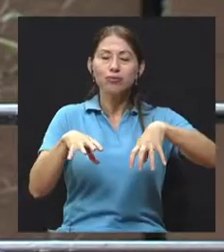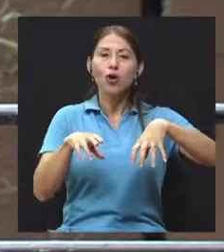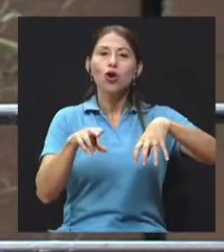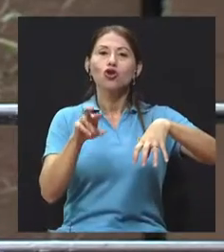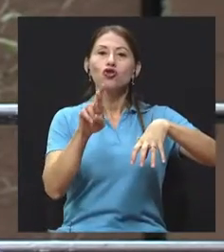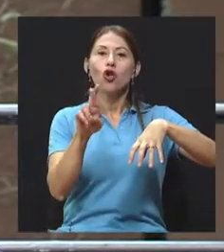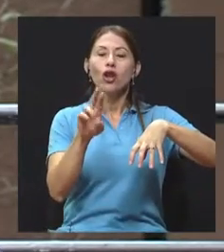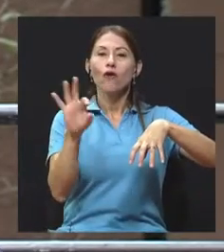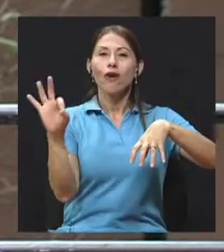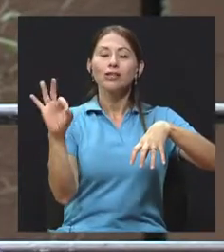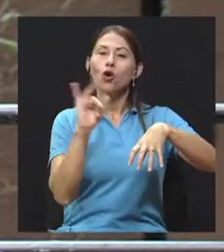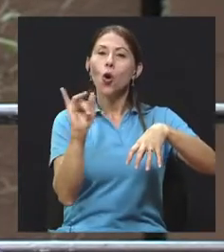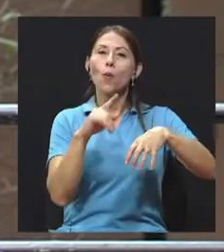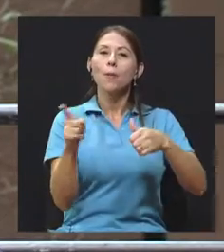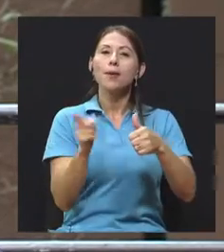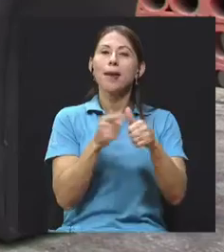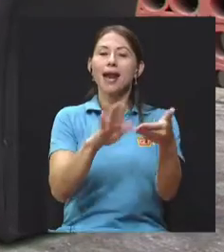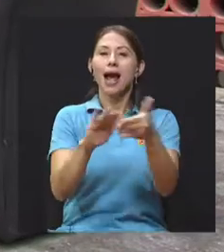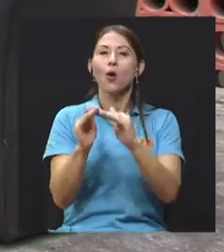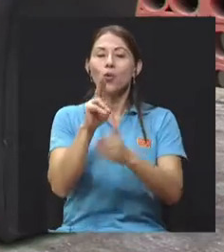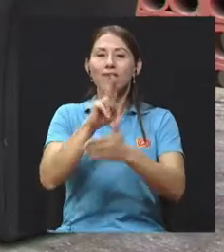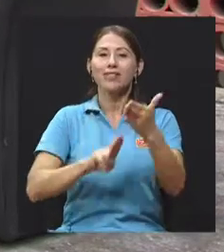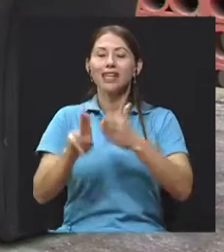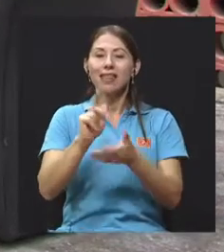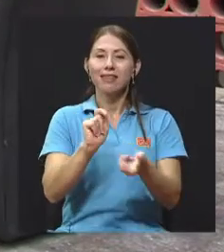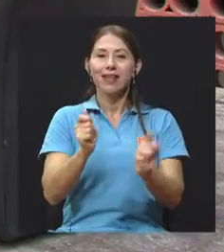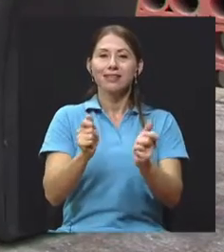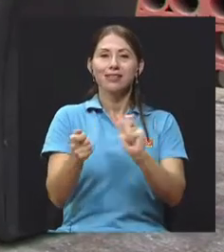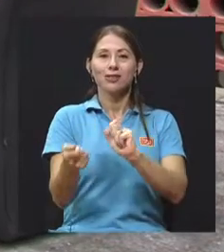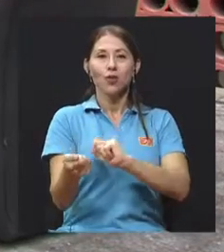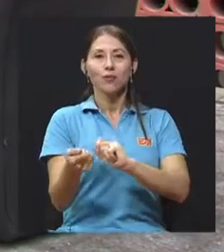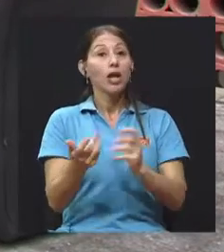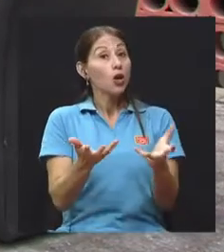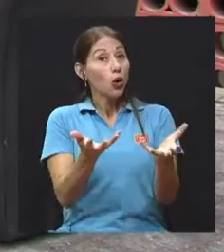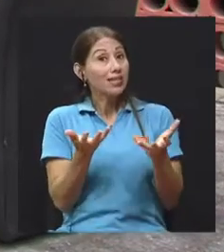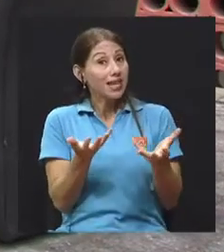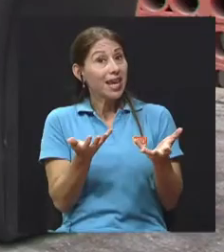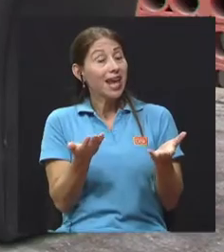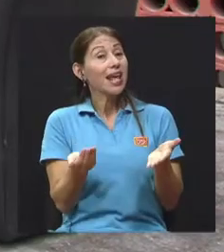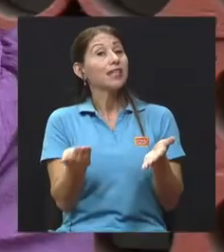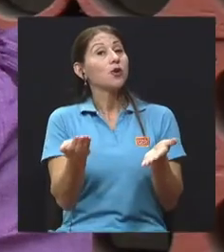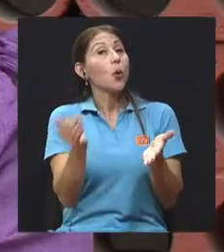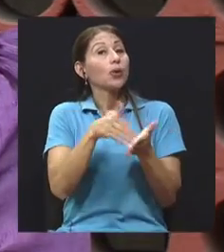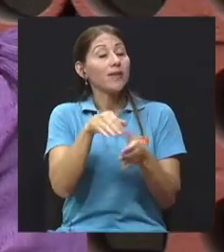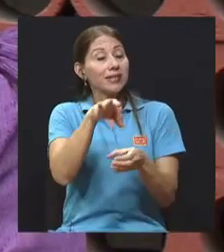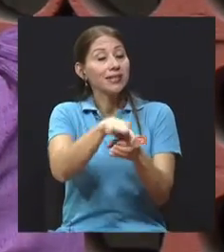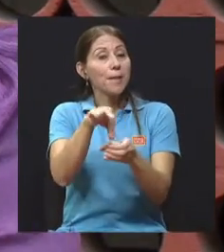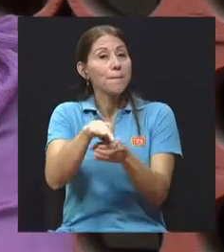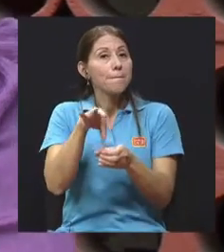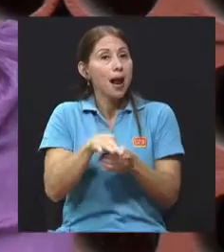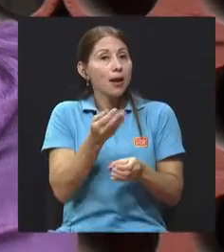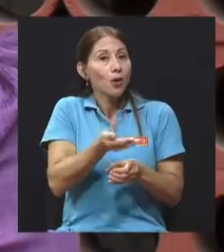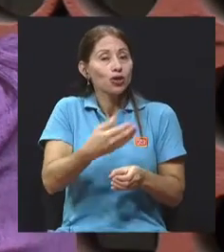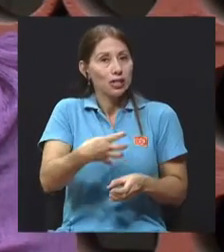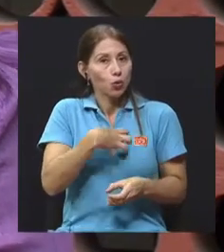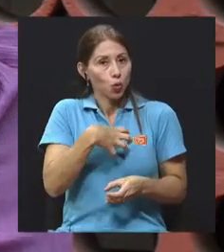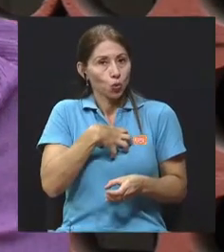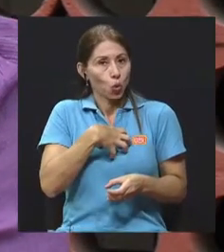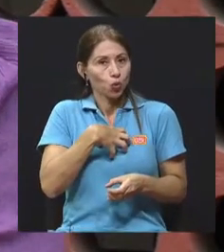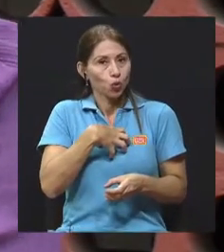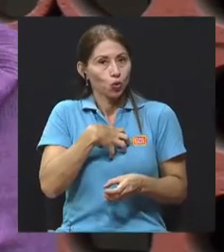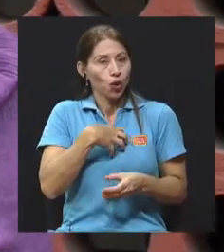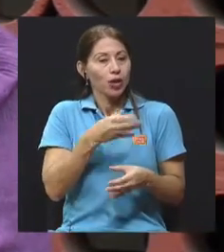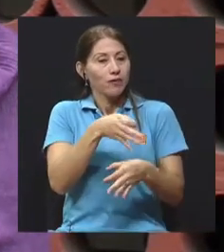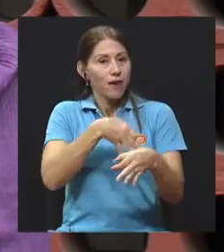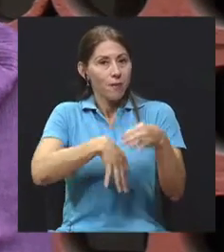Exactamente, lo que se busca entonces, don Luis, es regresar a estos cultivos que son autóctonos propios y rescatar otra vez, ¿verdad? Porque